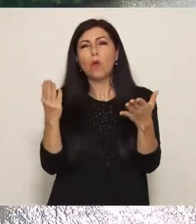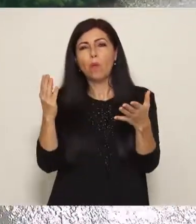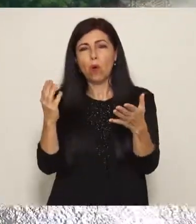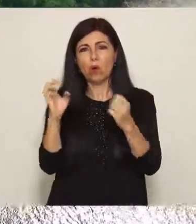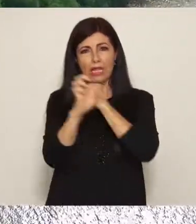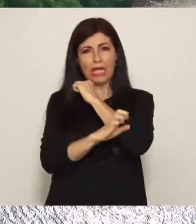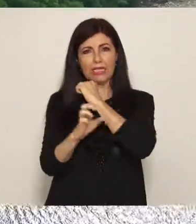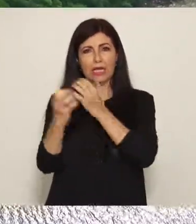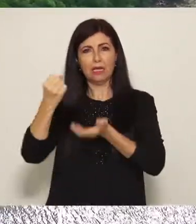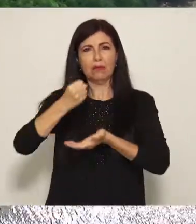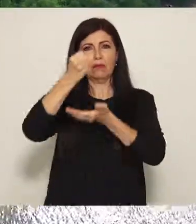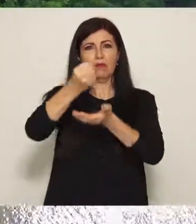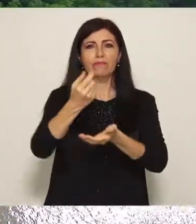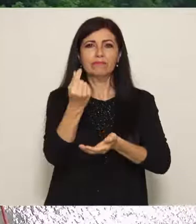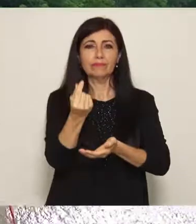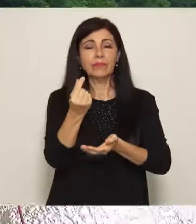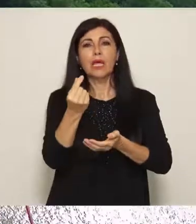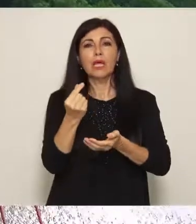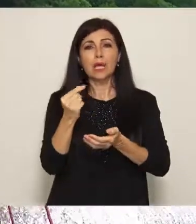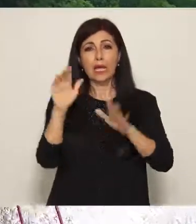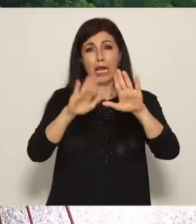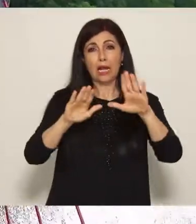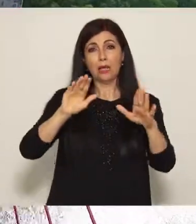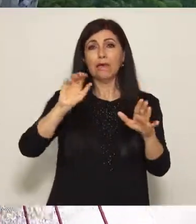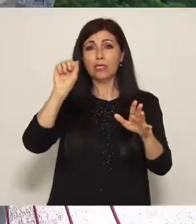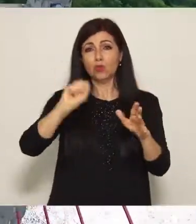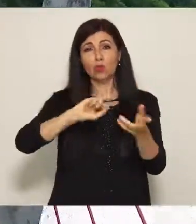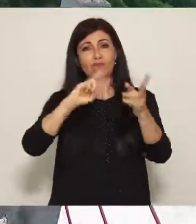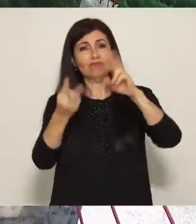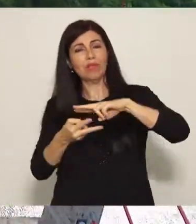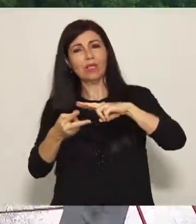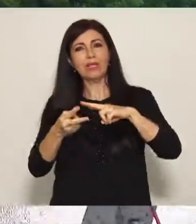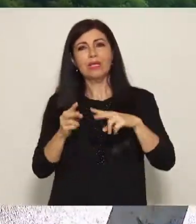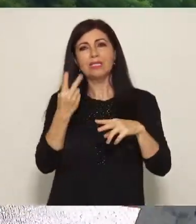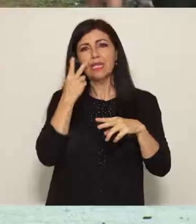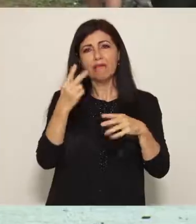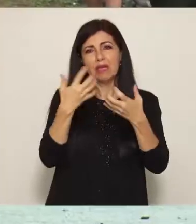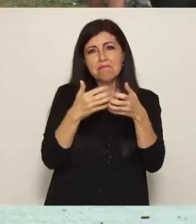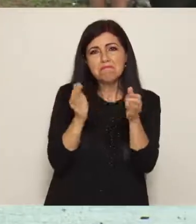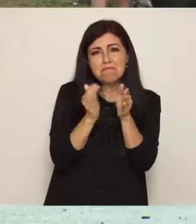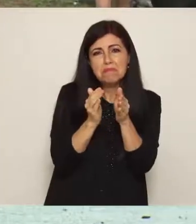donde el mayor impulso económico proviene de inversión extranjera.